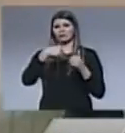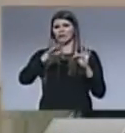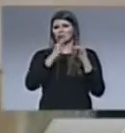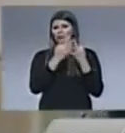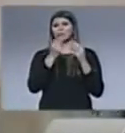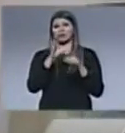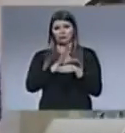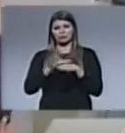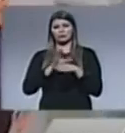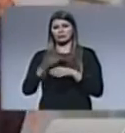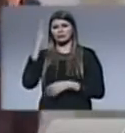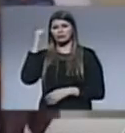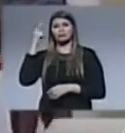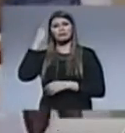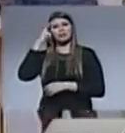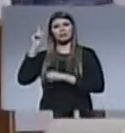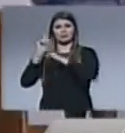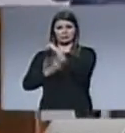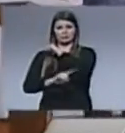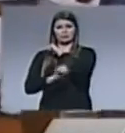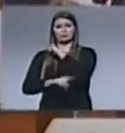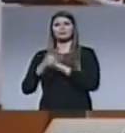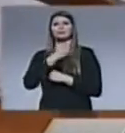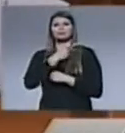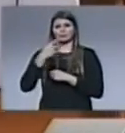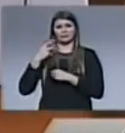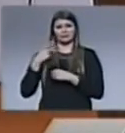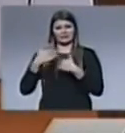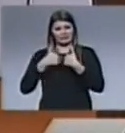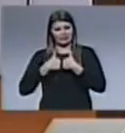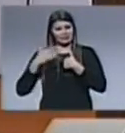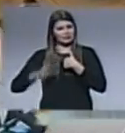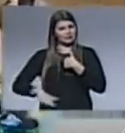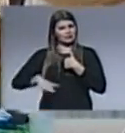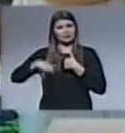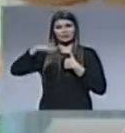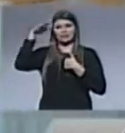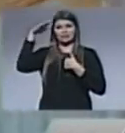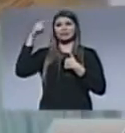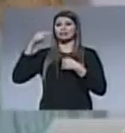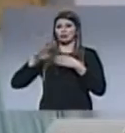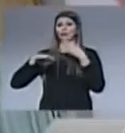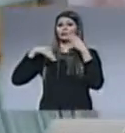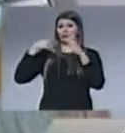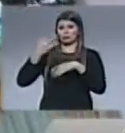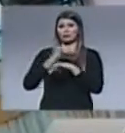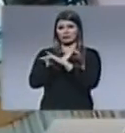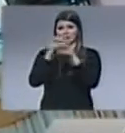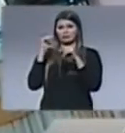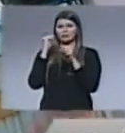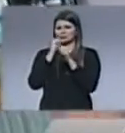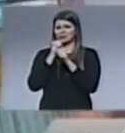decidió seguir el llamado a servir como pastor, un sentimiento que tenía desde pequeño. Después de mi conversión en la iglesia donde